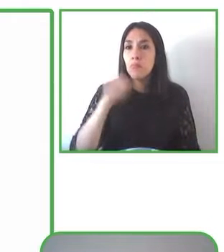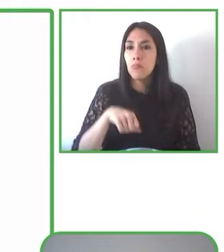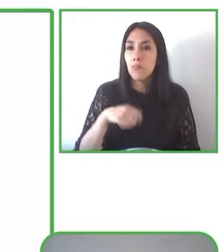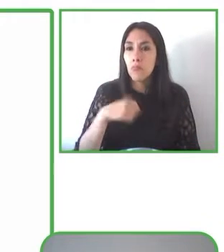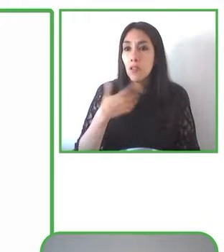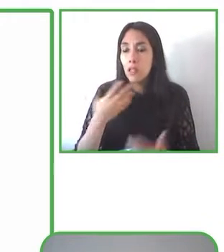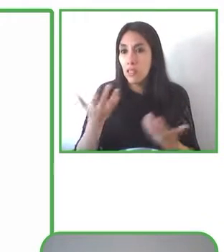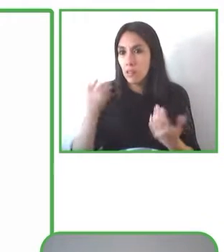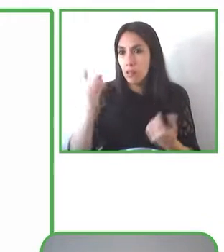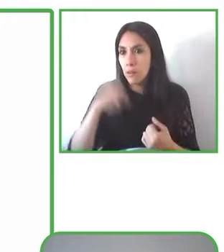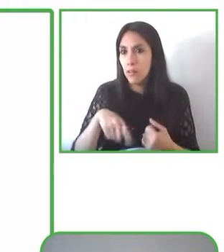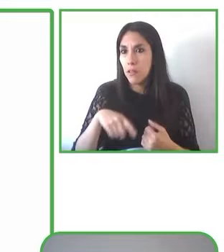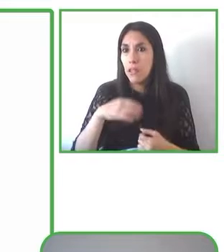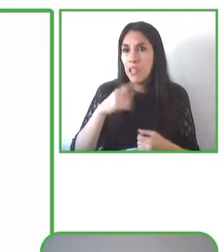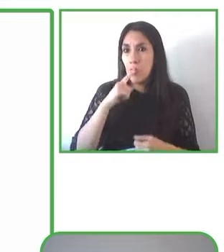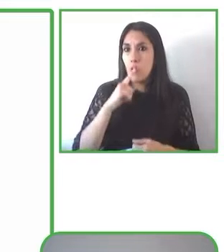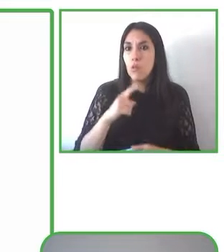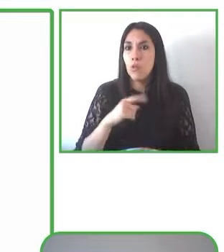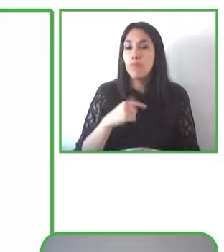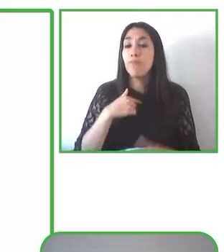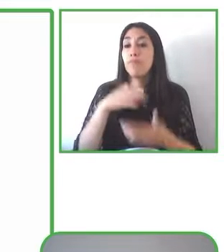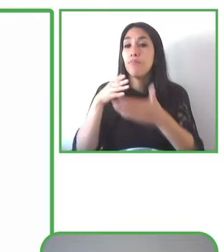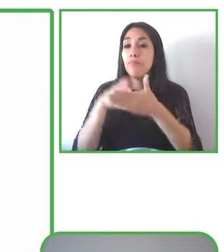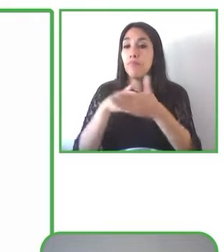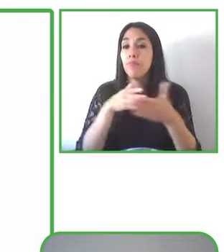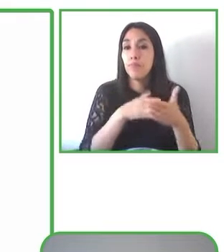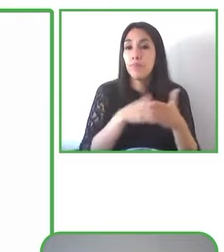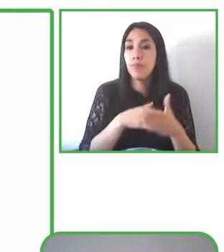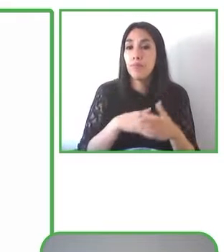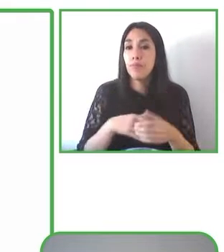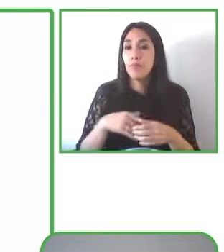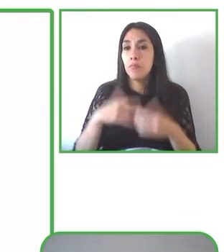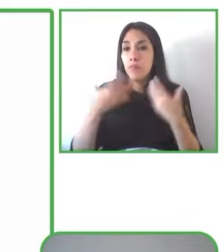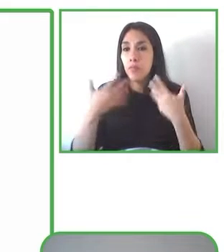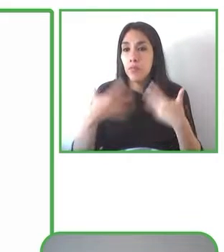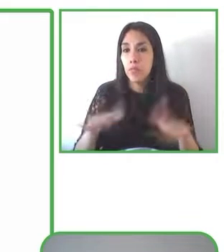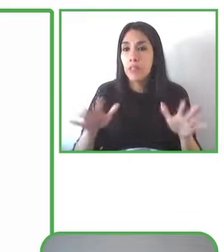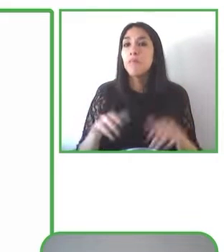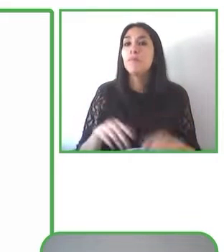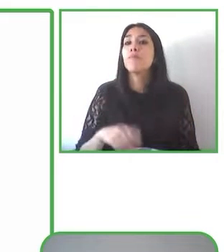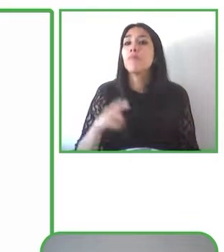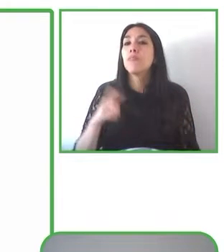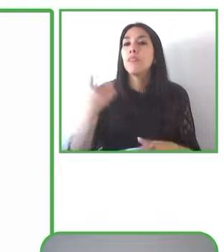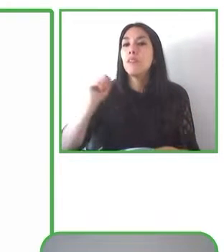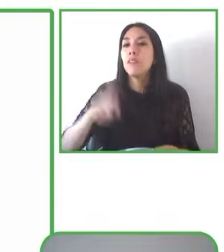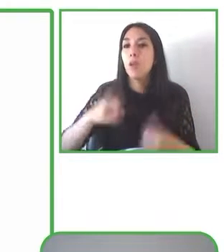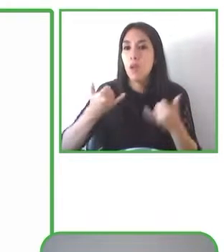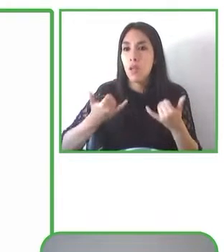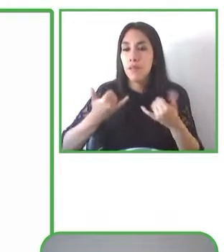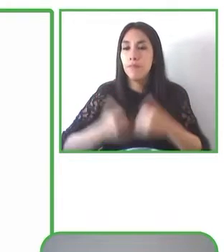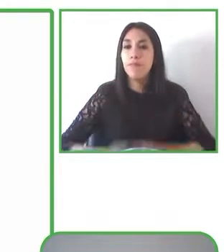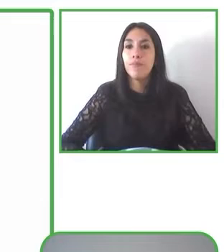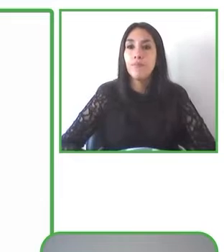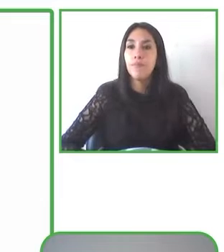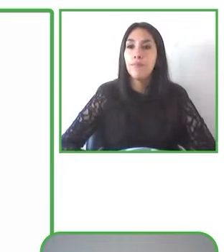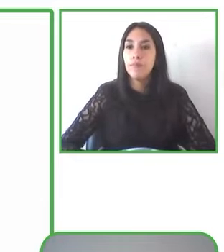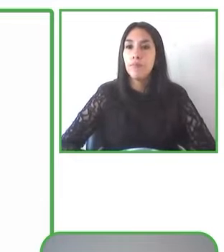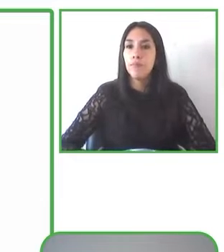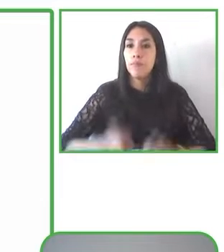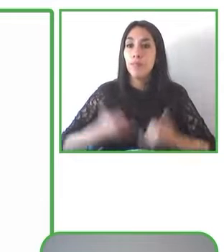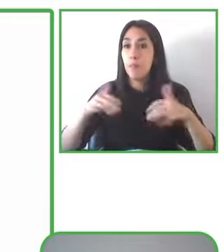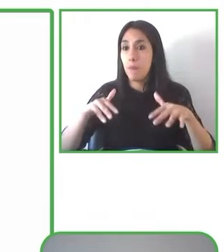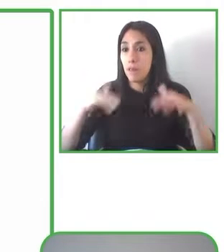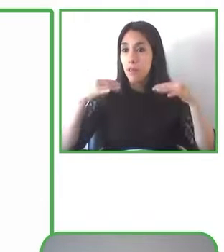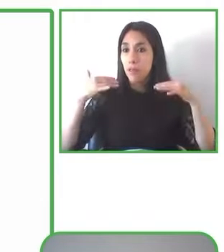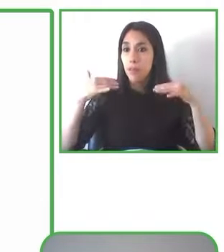como la accesibilidad física, actitudinal, que en este panel se va a ver de eliminar estas barreras a través de la academia,